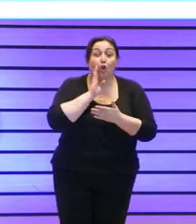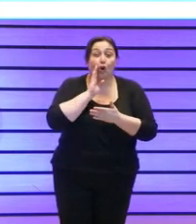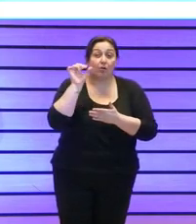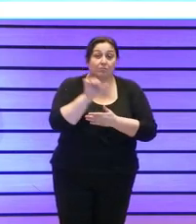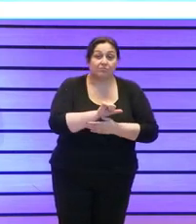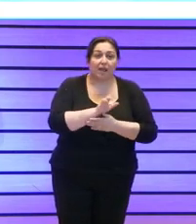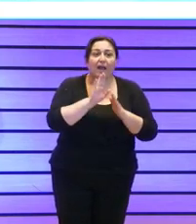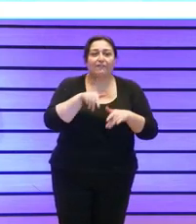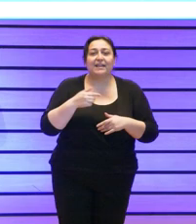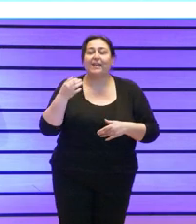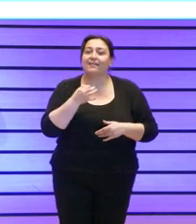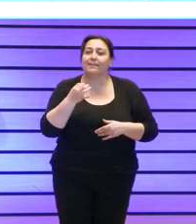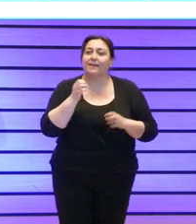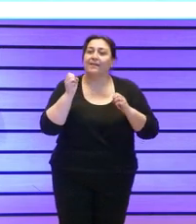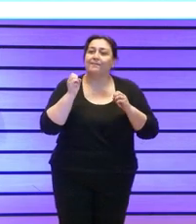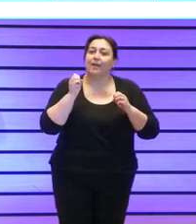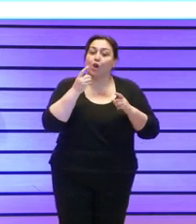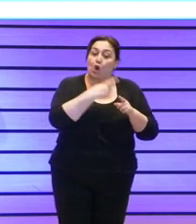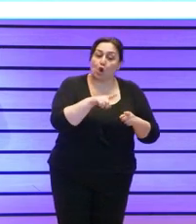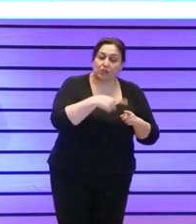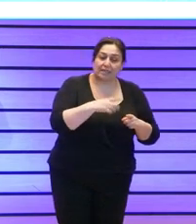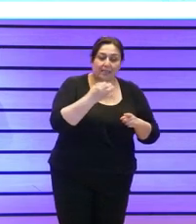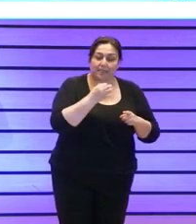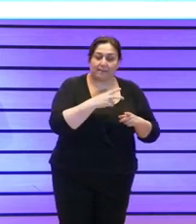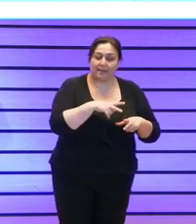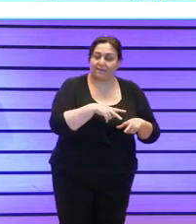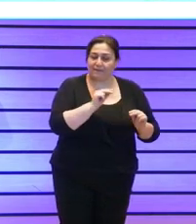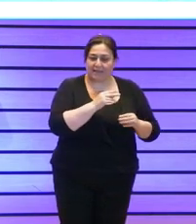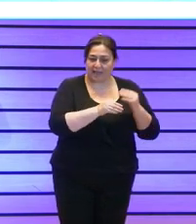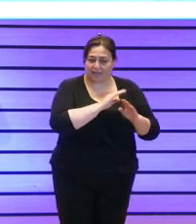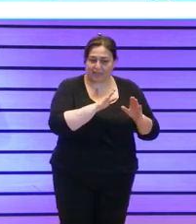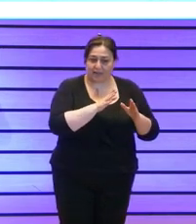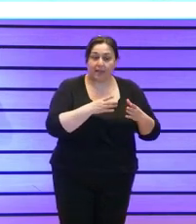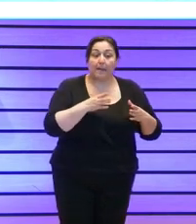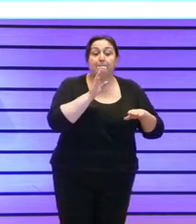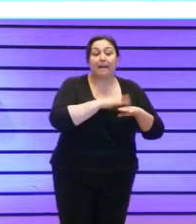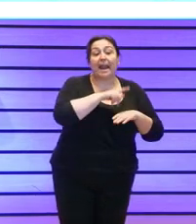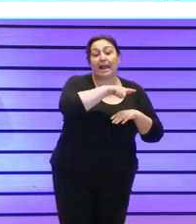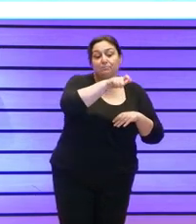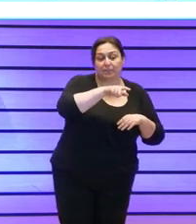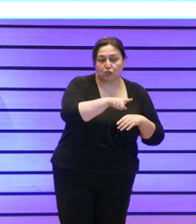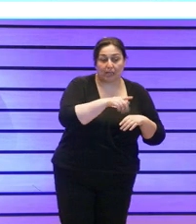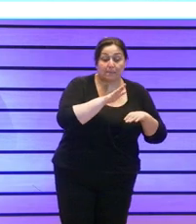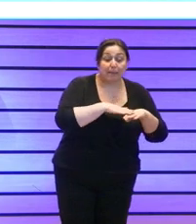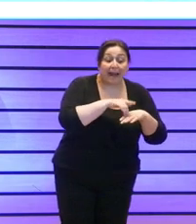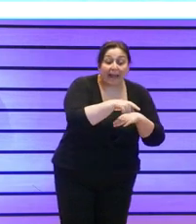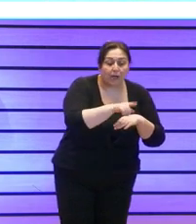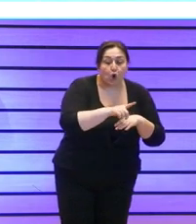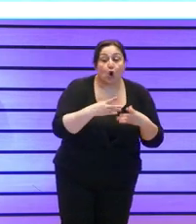también dejar de hacer cosas para y por las personas para hacer cosas con las personas